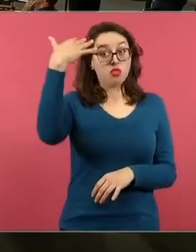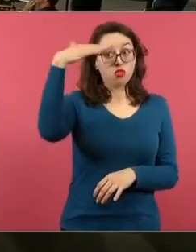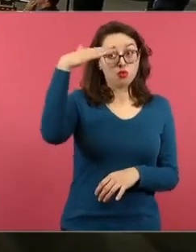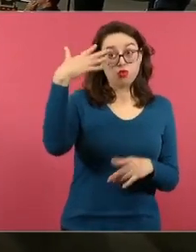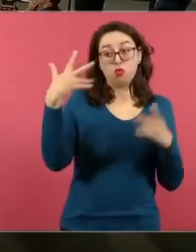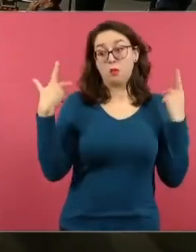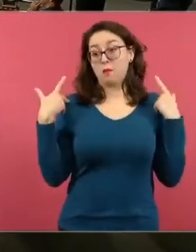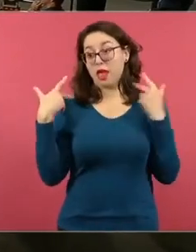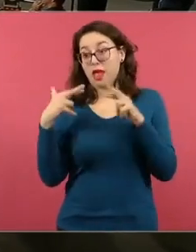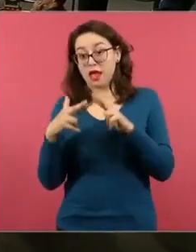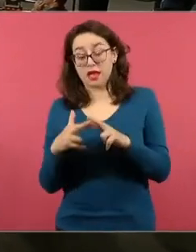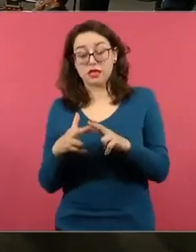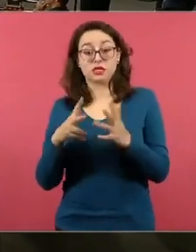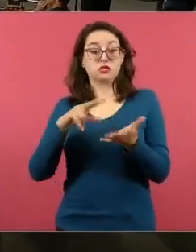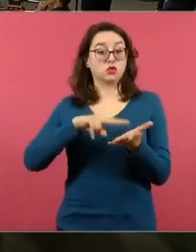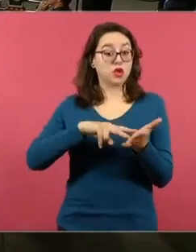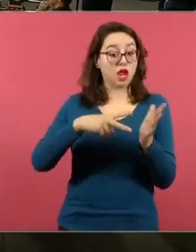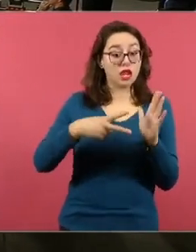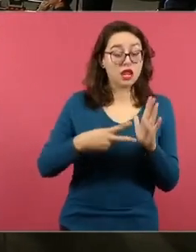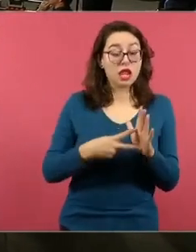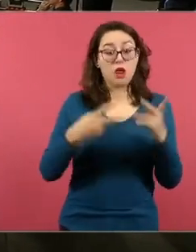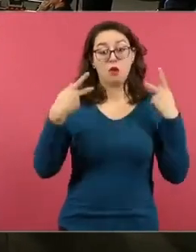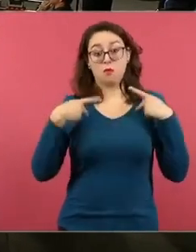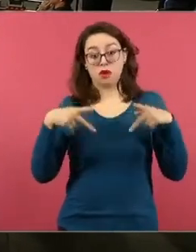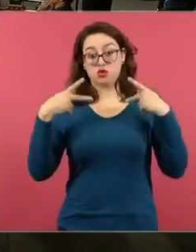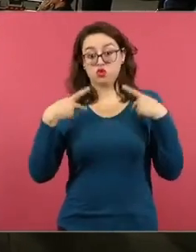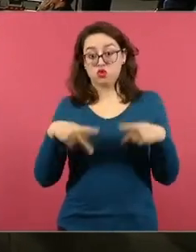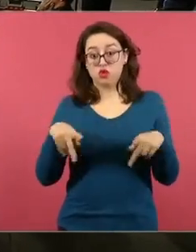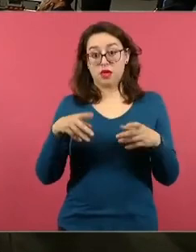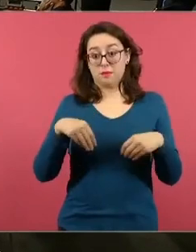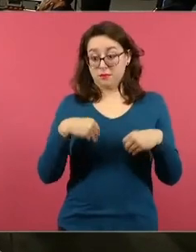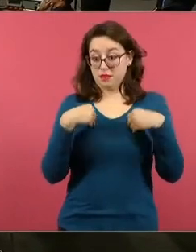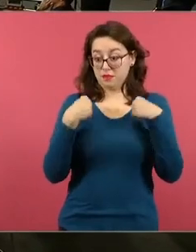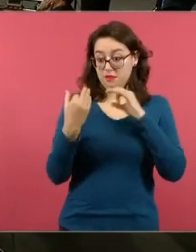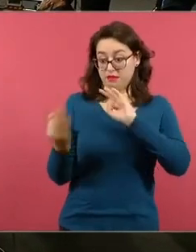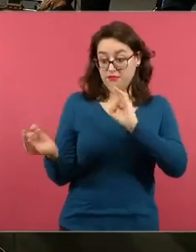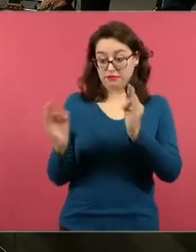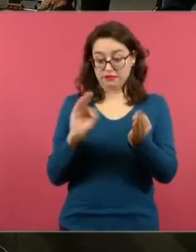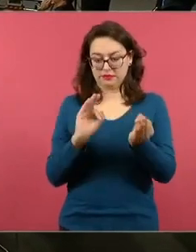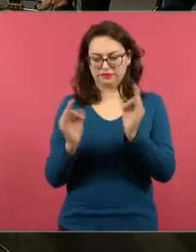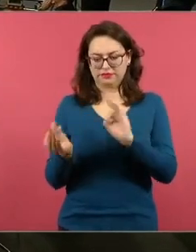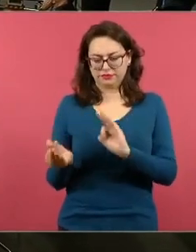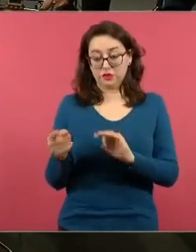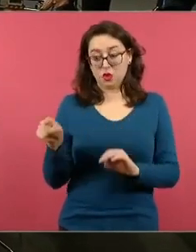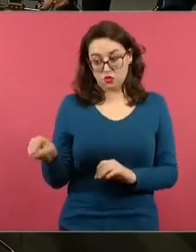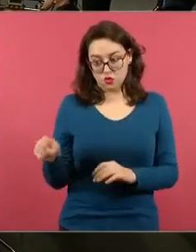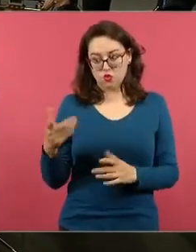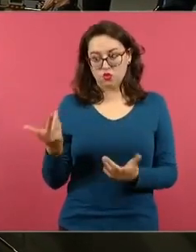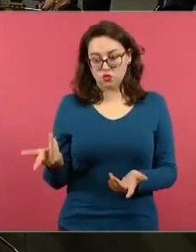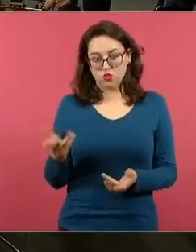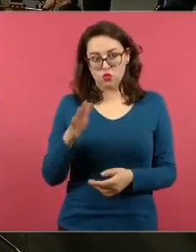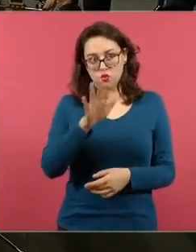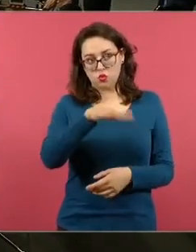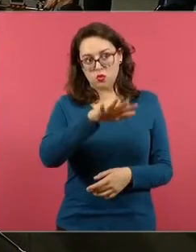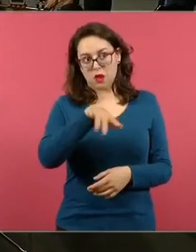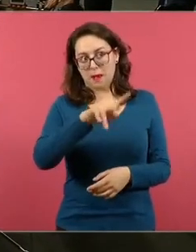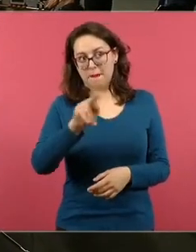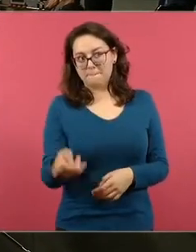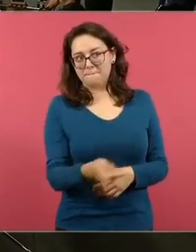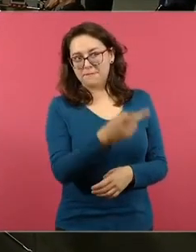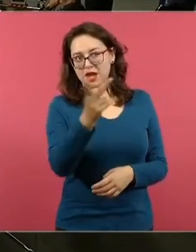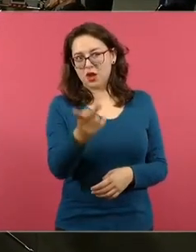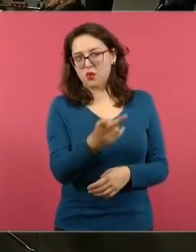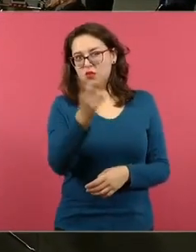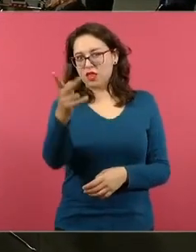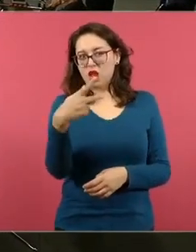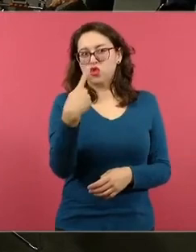ingeniero, alguien de la comunidad, le responda cómo aplicas lo que sabes de los estados de agregación